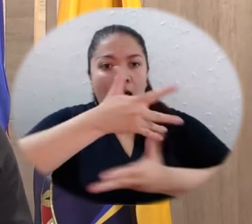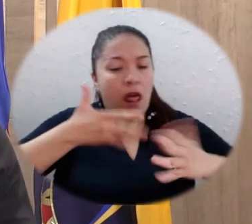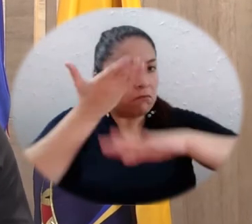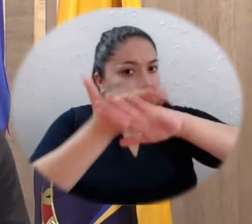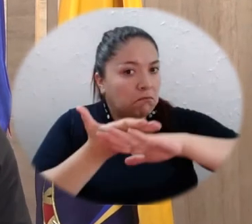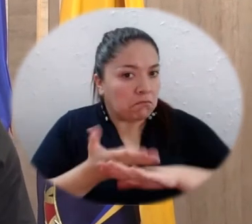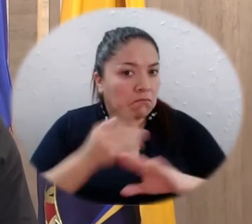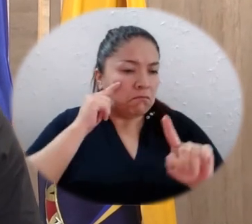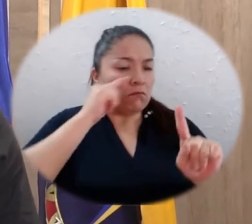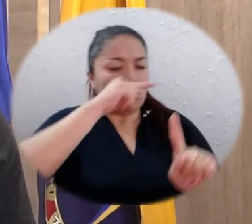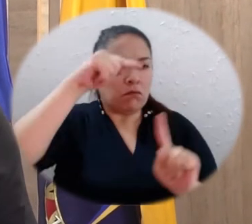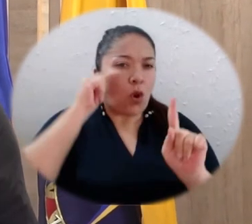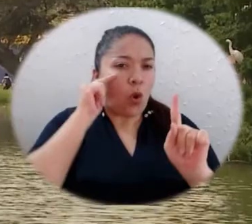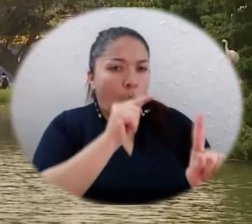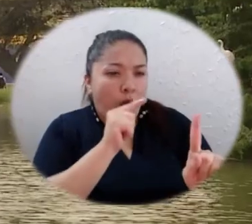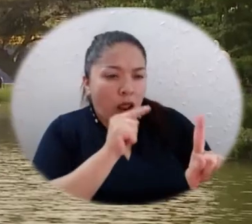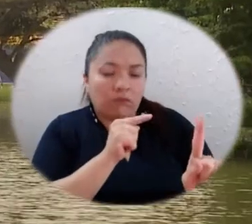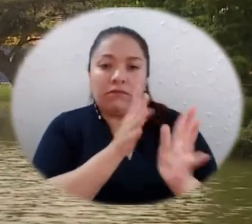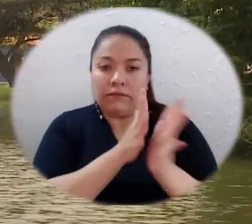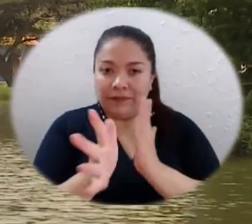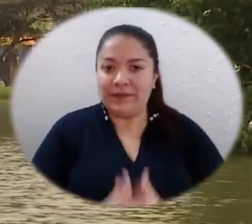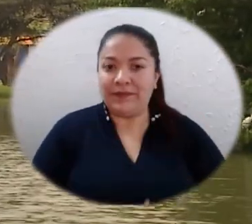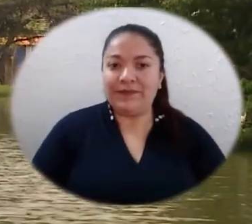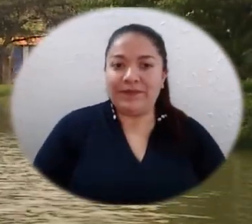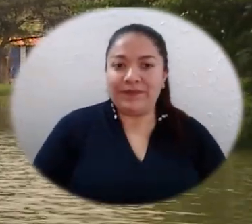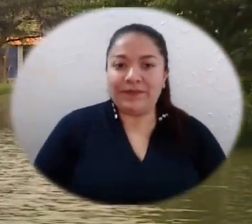propuestas a través de los ejes temáticos de su plan de gobierno.